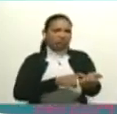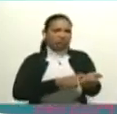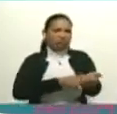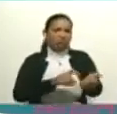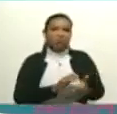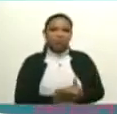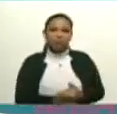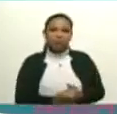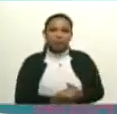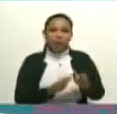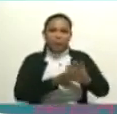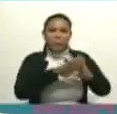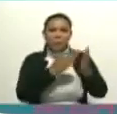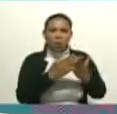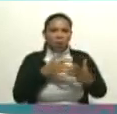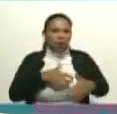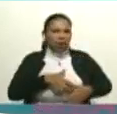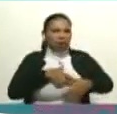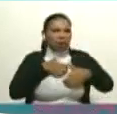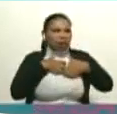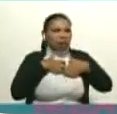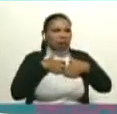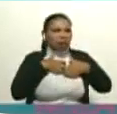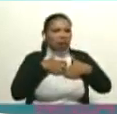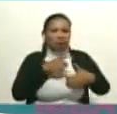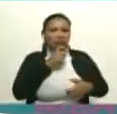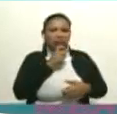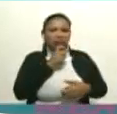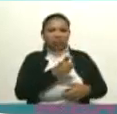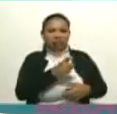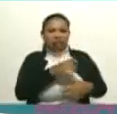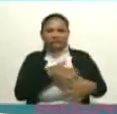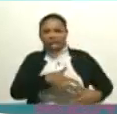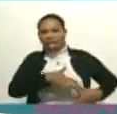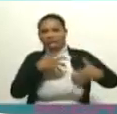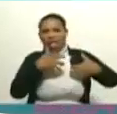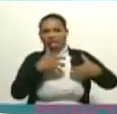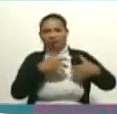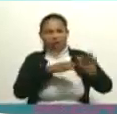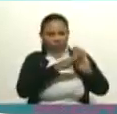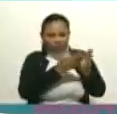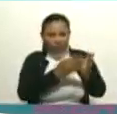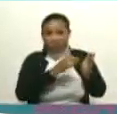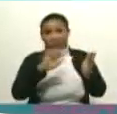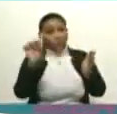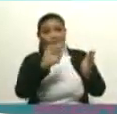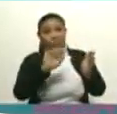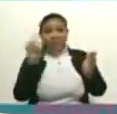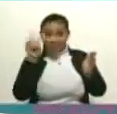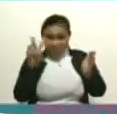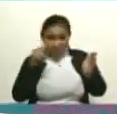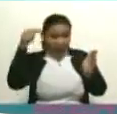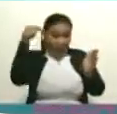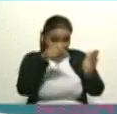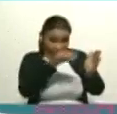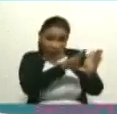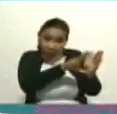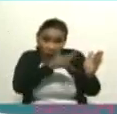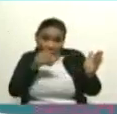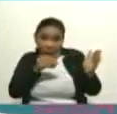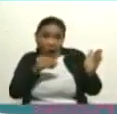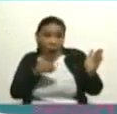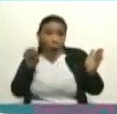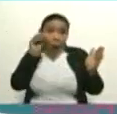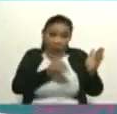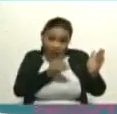Sería el mundo de la amargura, de la intolerancia, del odio. ¿No? Venezuela no puede tomar ese camino de nuevo,